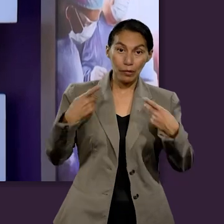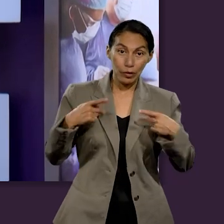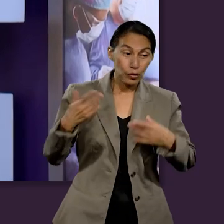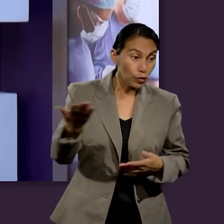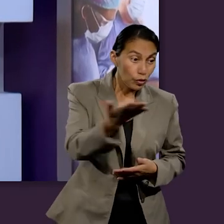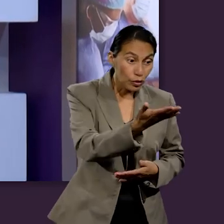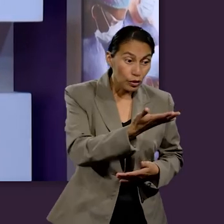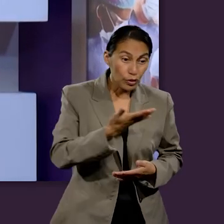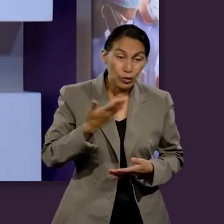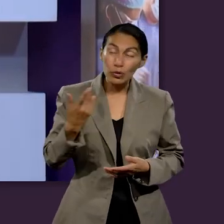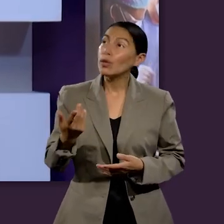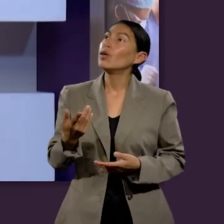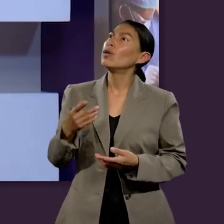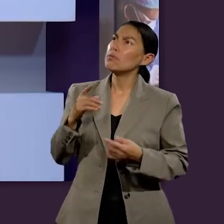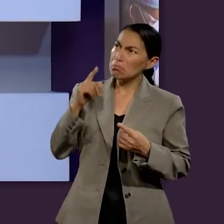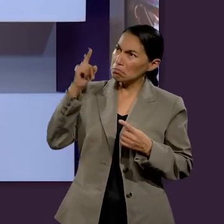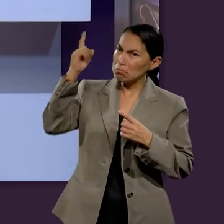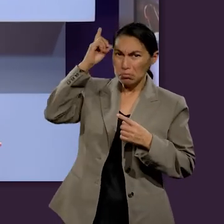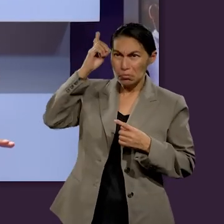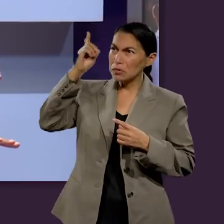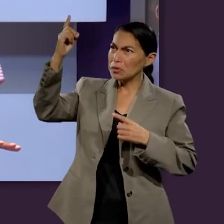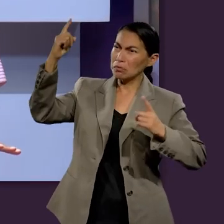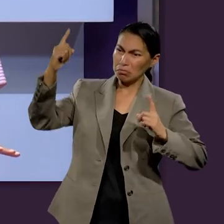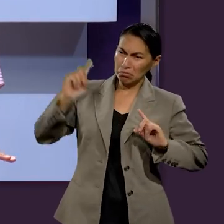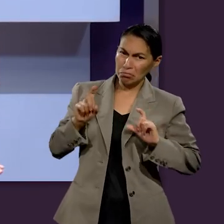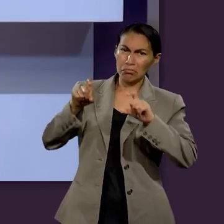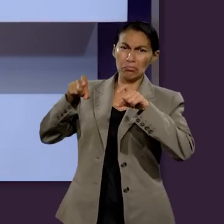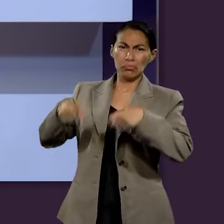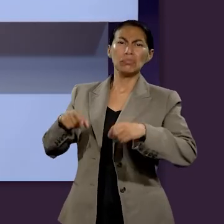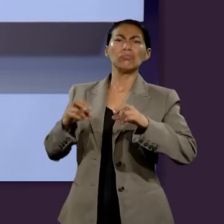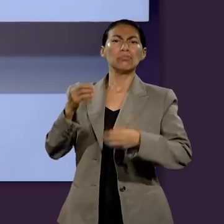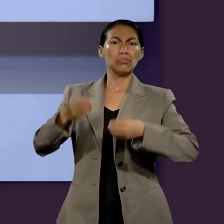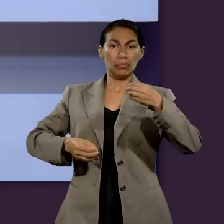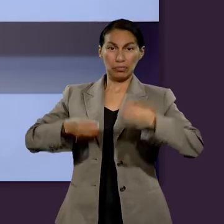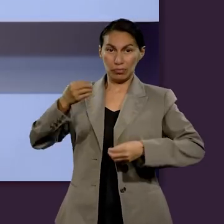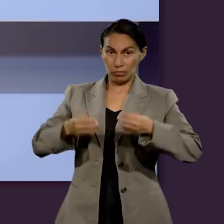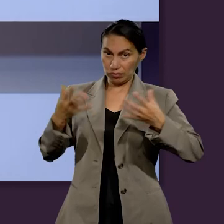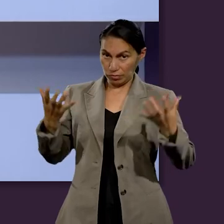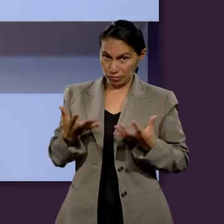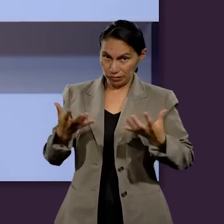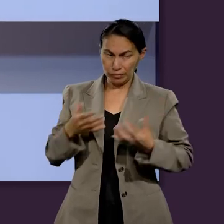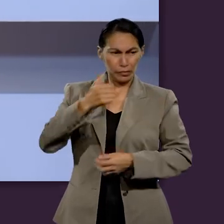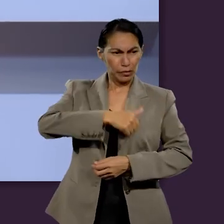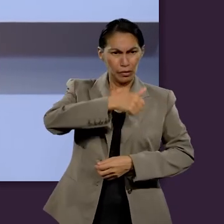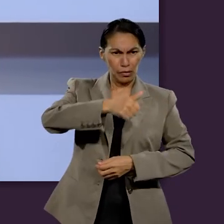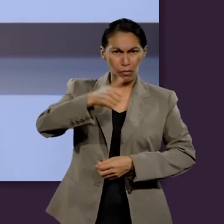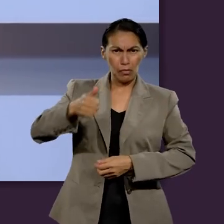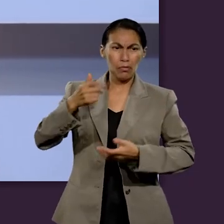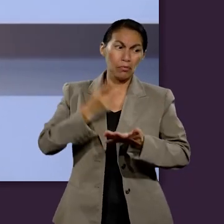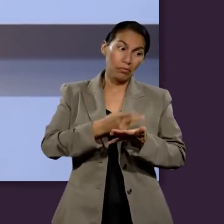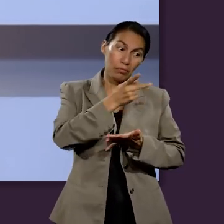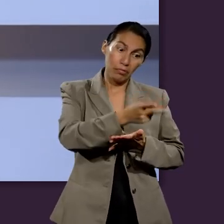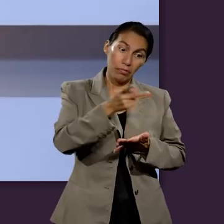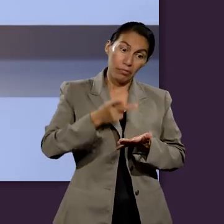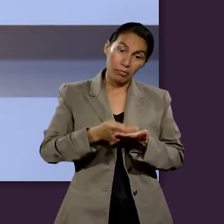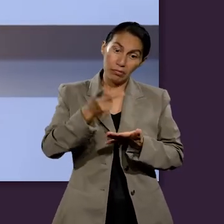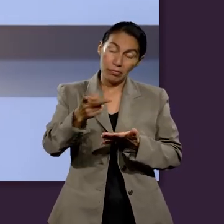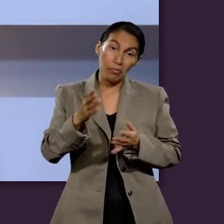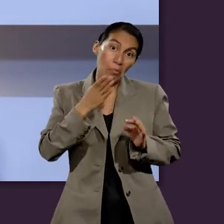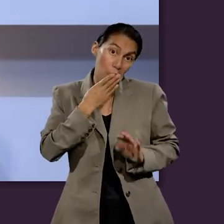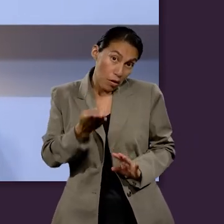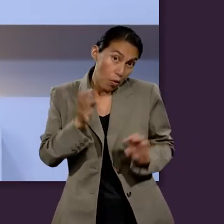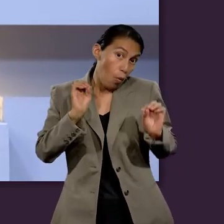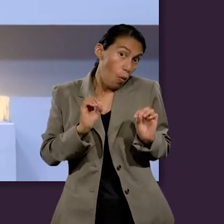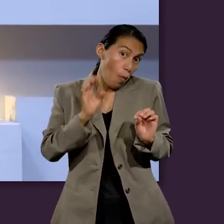Porque es necesario que todos nosotros comparezcamos ante el tribunal de Cristo, para que cada uno reciba